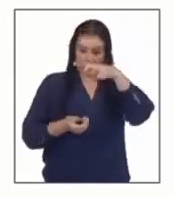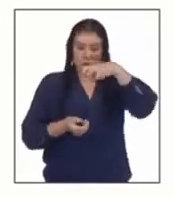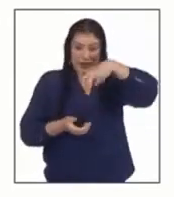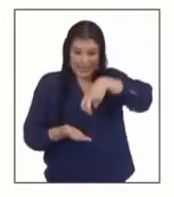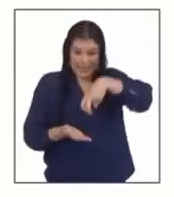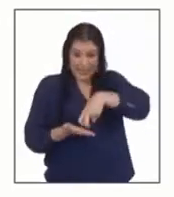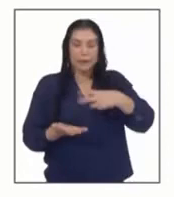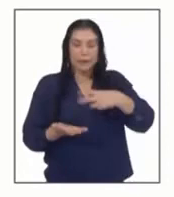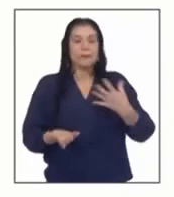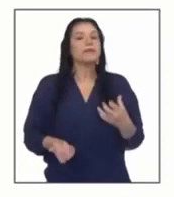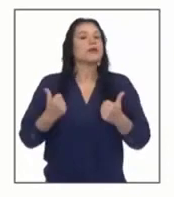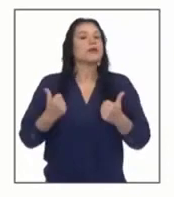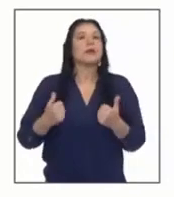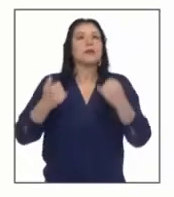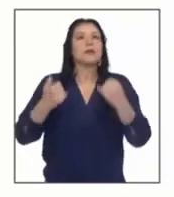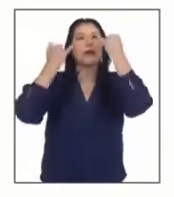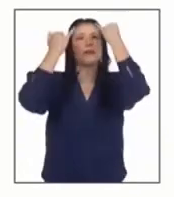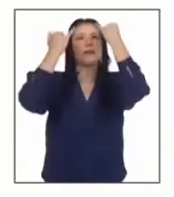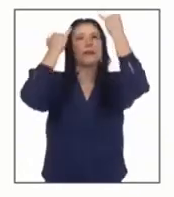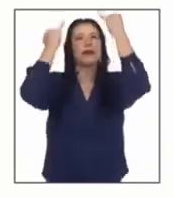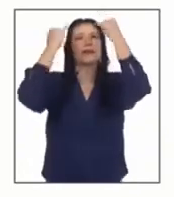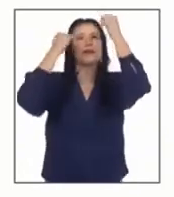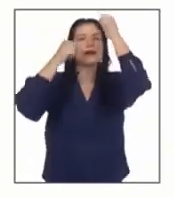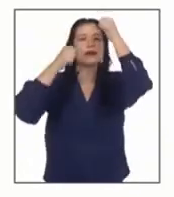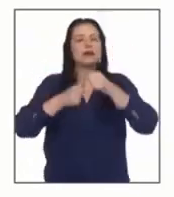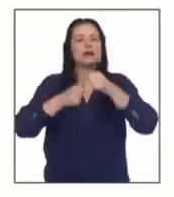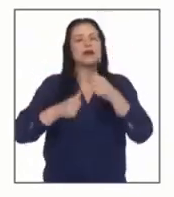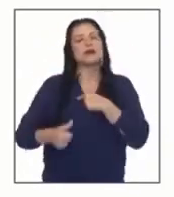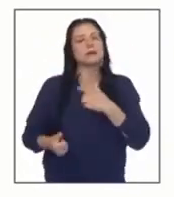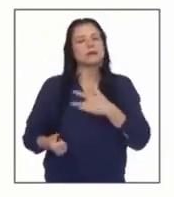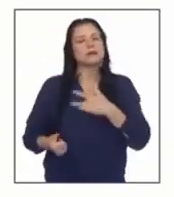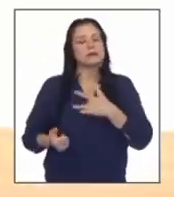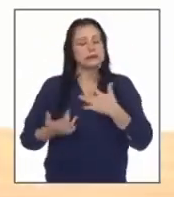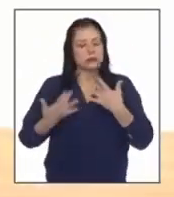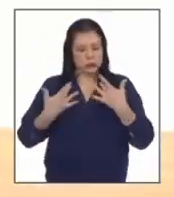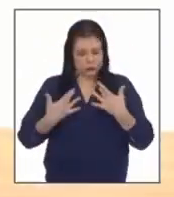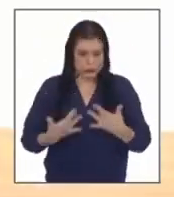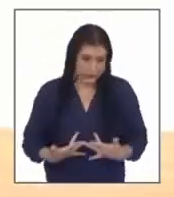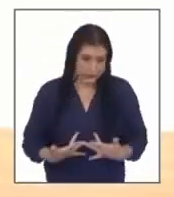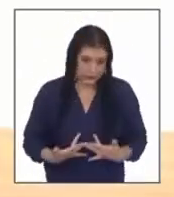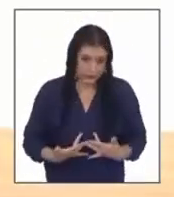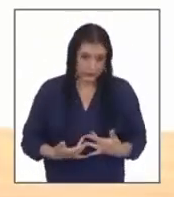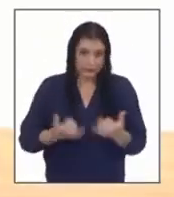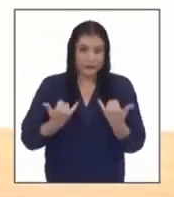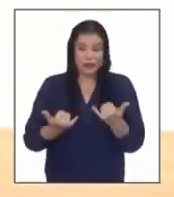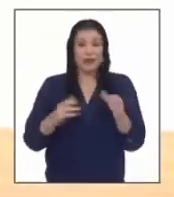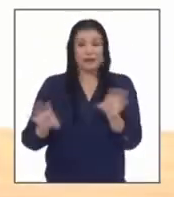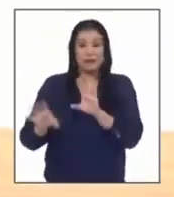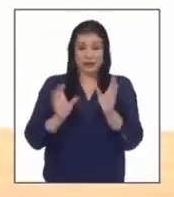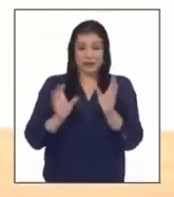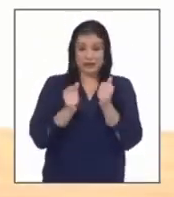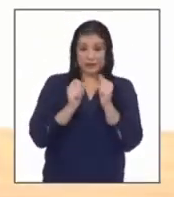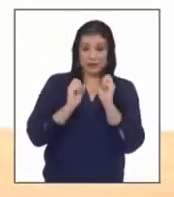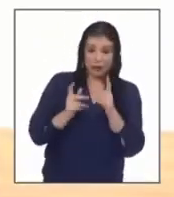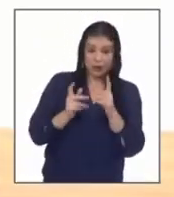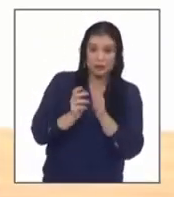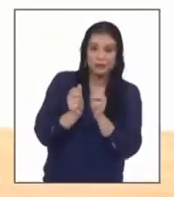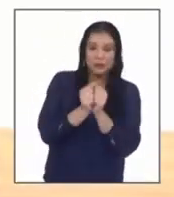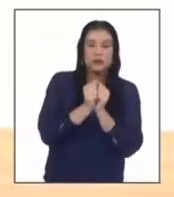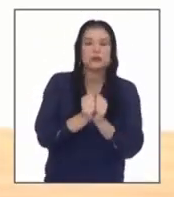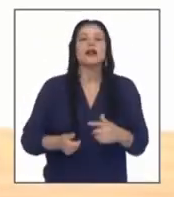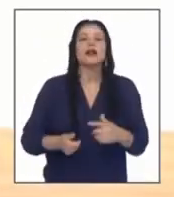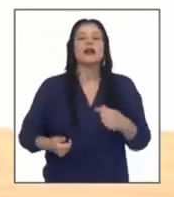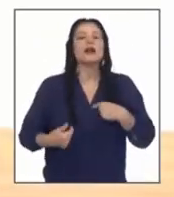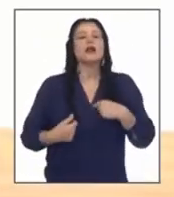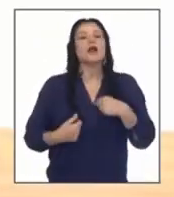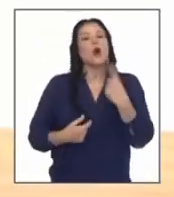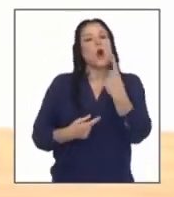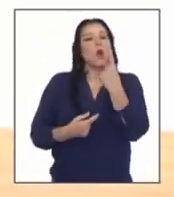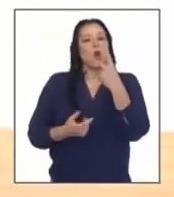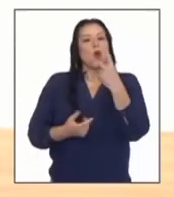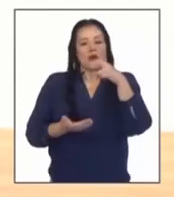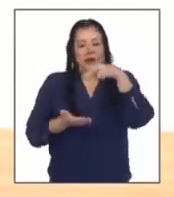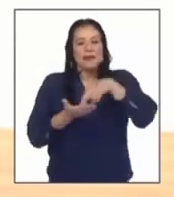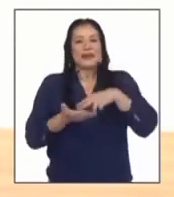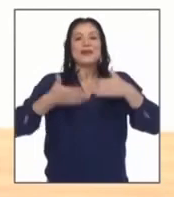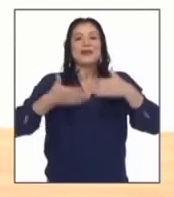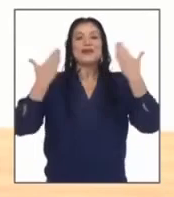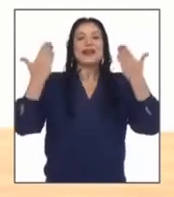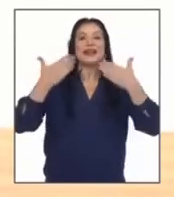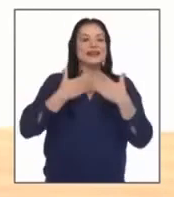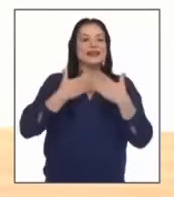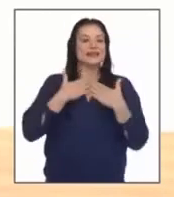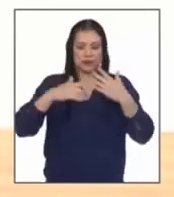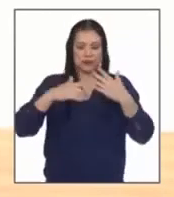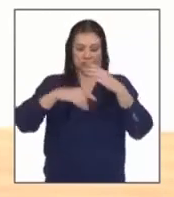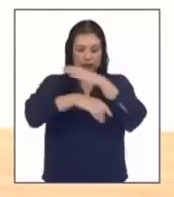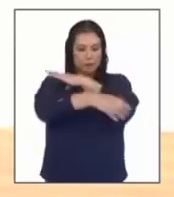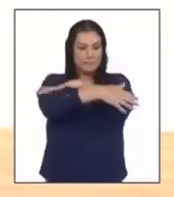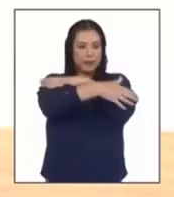cuclillas voy a imaginar y recordar cuando estoy triste ahora lo vamos a hacer juntos bien entonces estoy en posición 1 y voy a estar feliz voy a